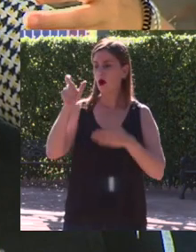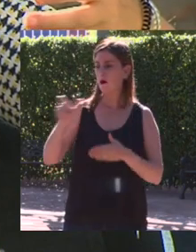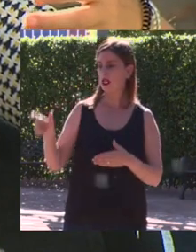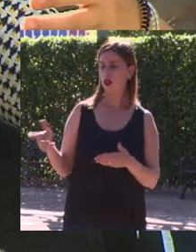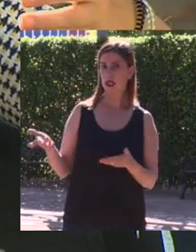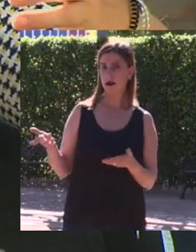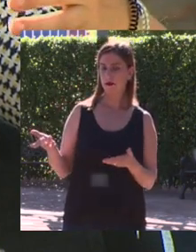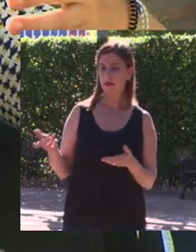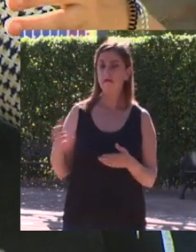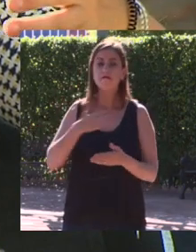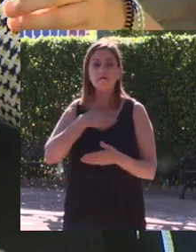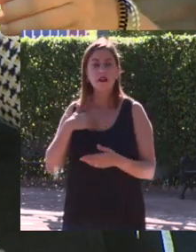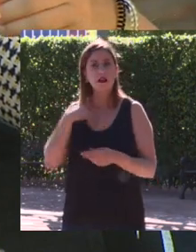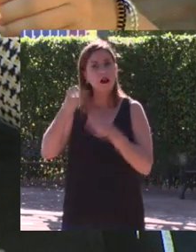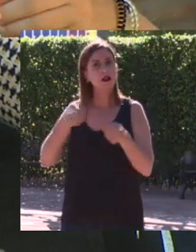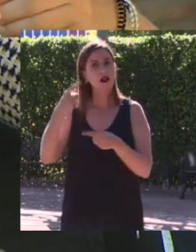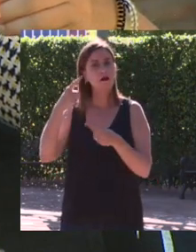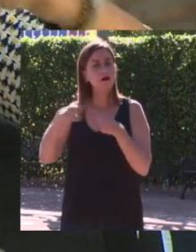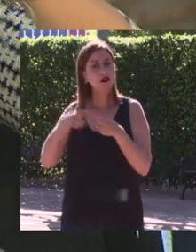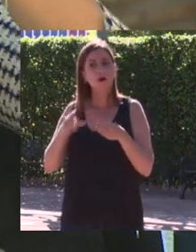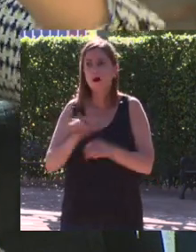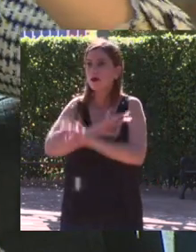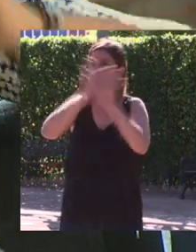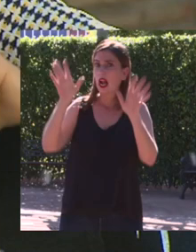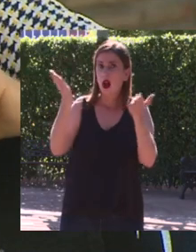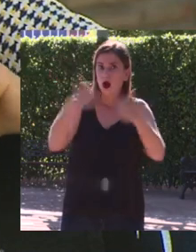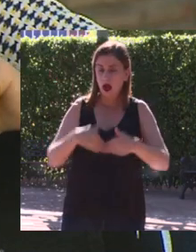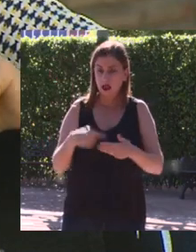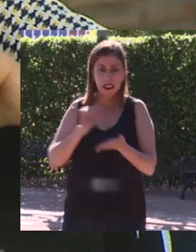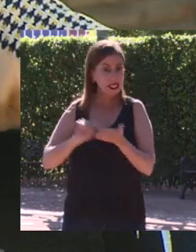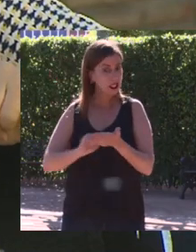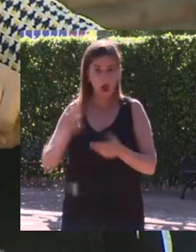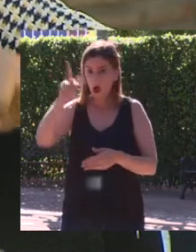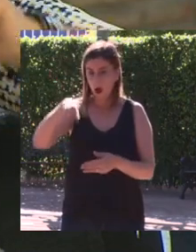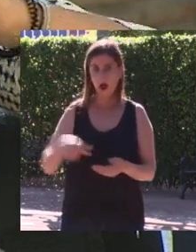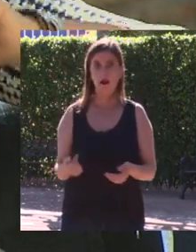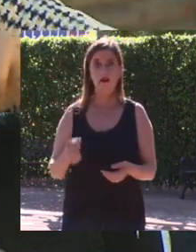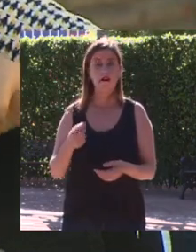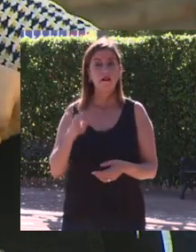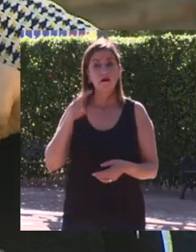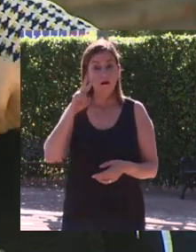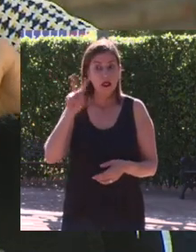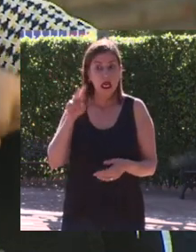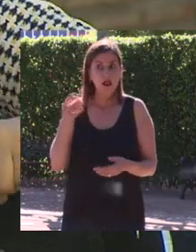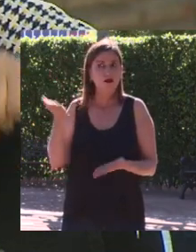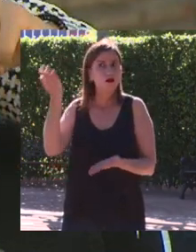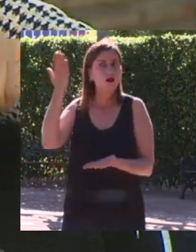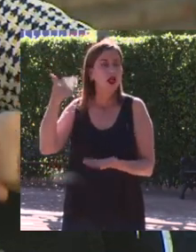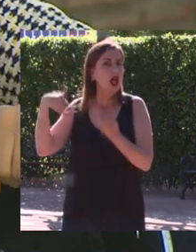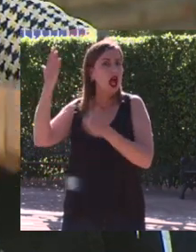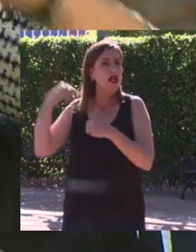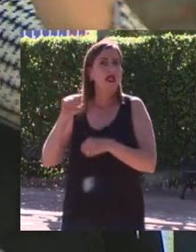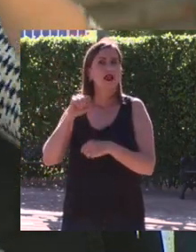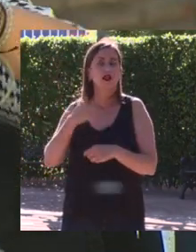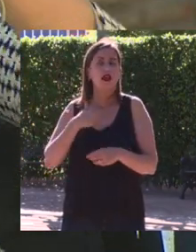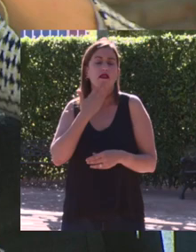cosas pero tampoco tiene muy claro qué quieren hacer luego nunca lo han escrito fijaros yo con 11 años escribí en mi